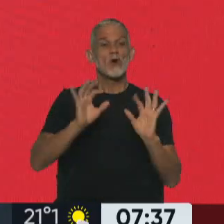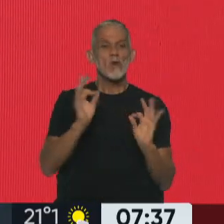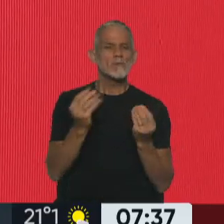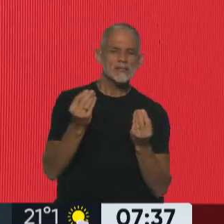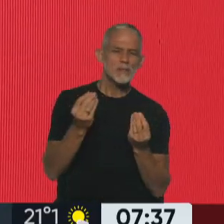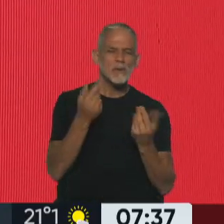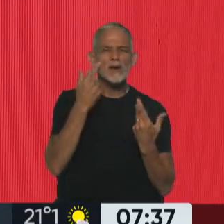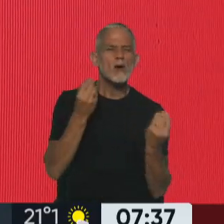seguir la actividad presidencial.